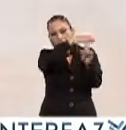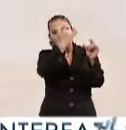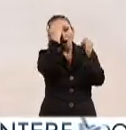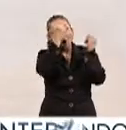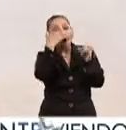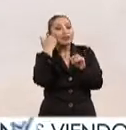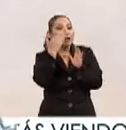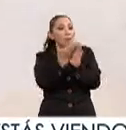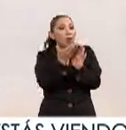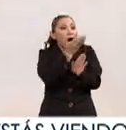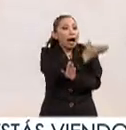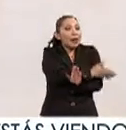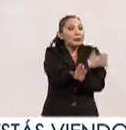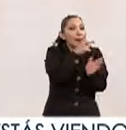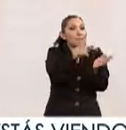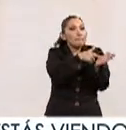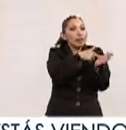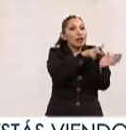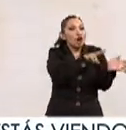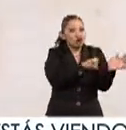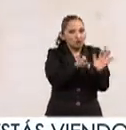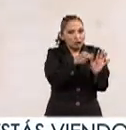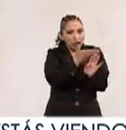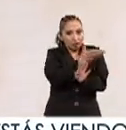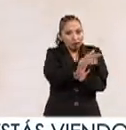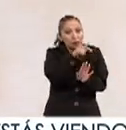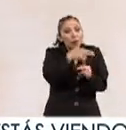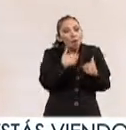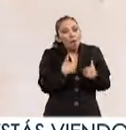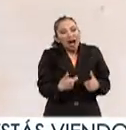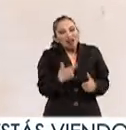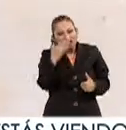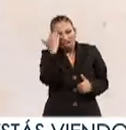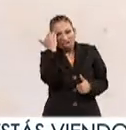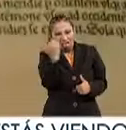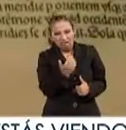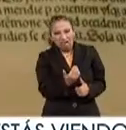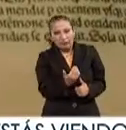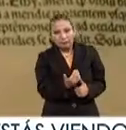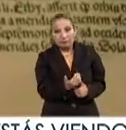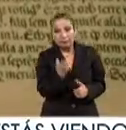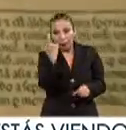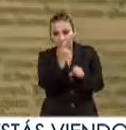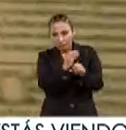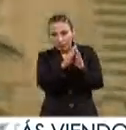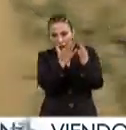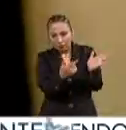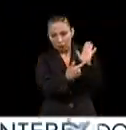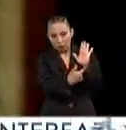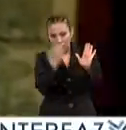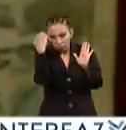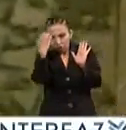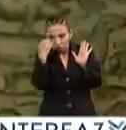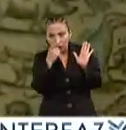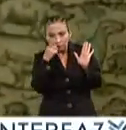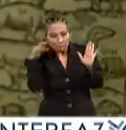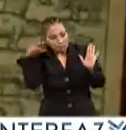y del periodo previo a 1800 sobre los humanos monstruosos. El primer libro en la muestra